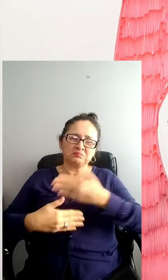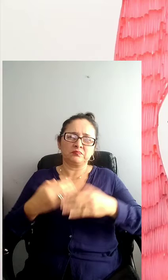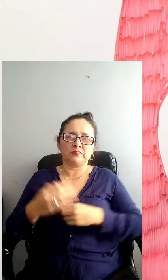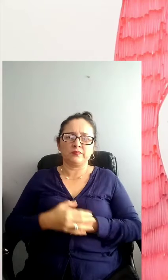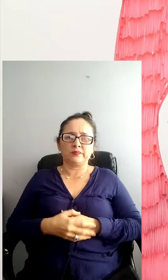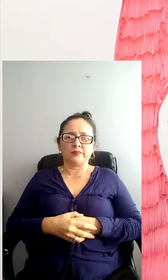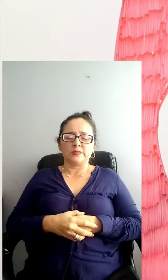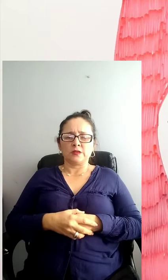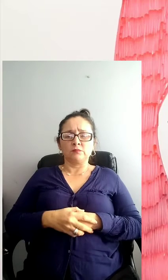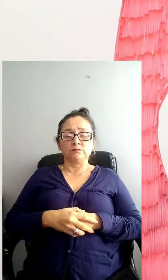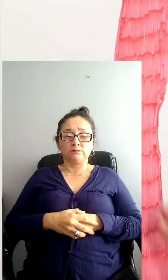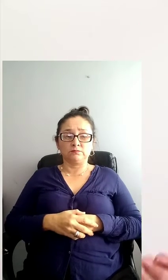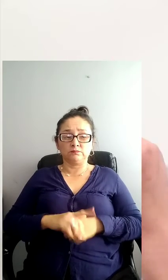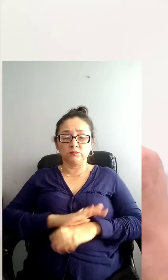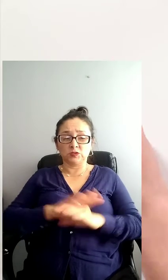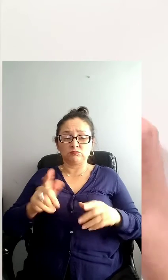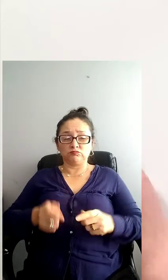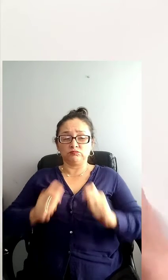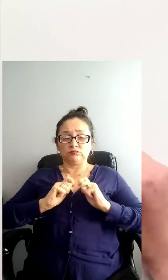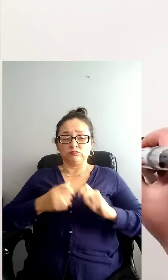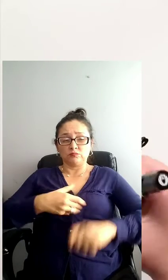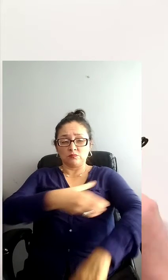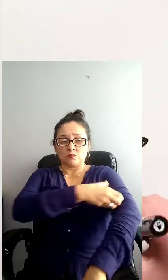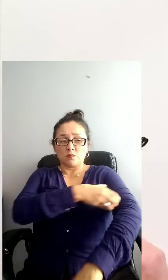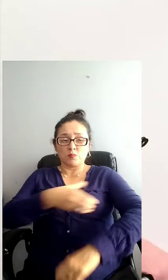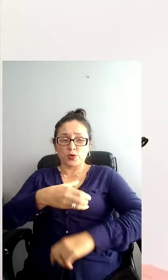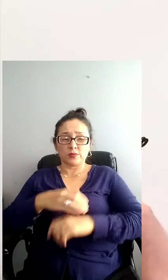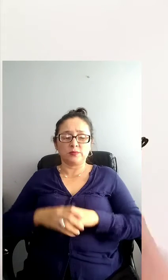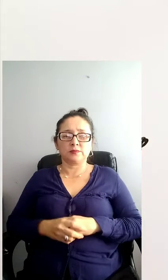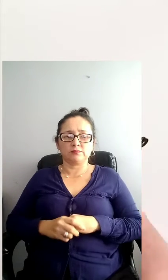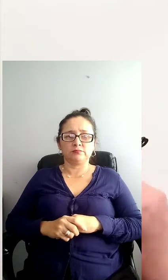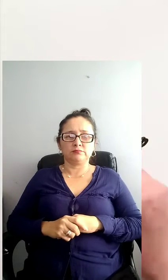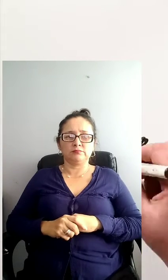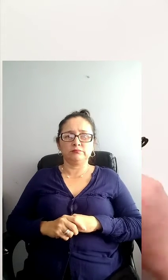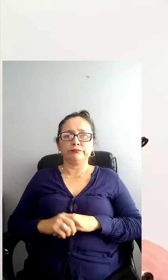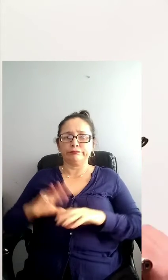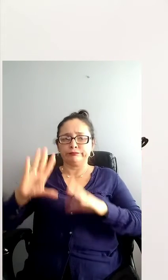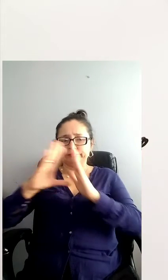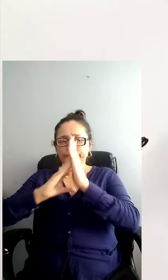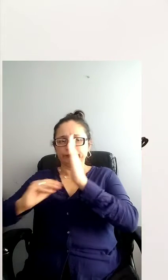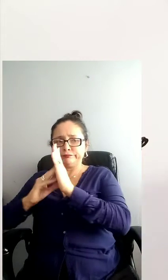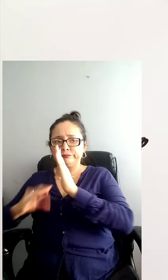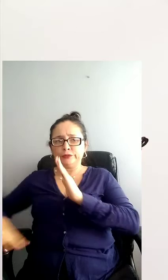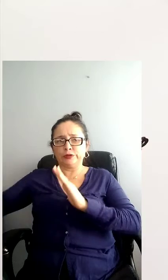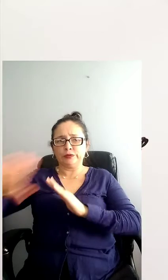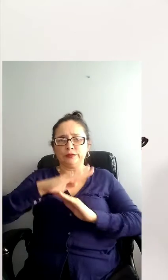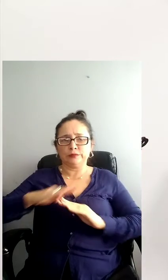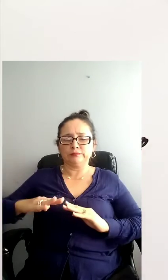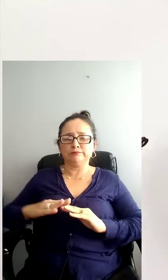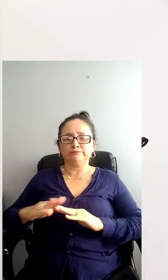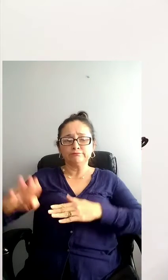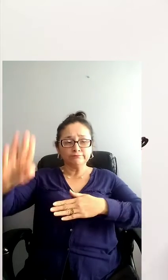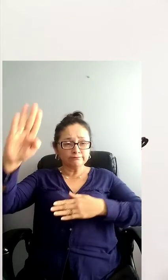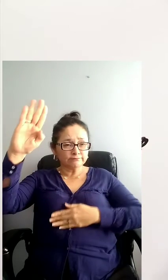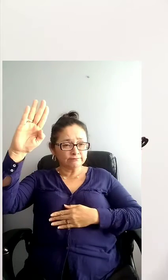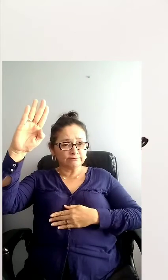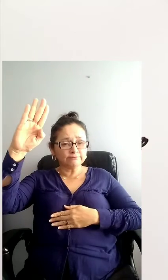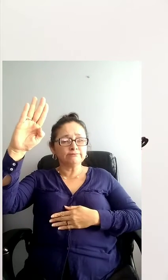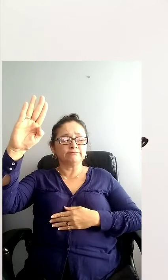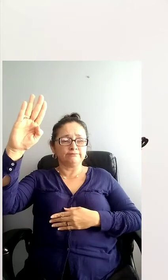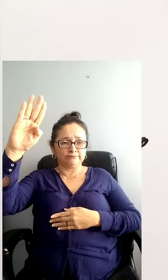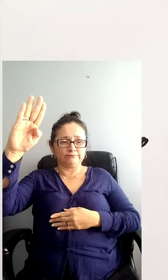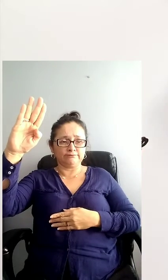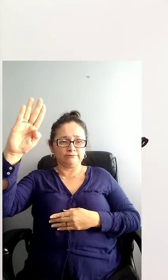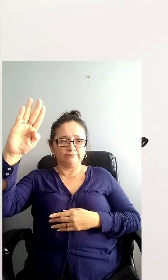persona. Con total libertad en el poder, Hitler rearmó al ejército y aumentó su capacidad. Firmó alianzas con Italia,